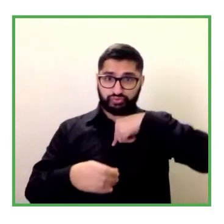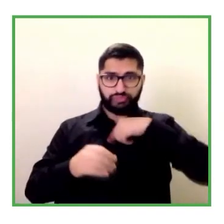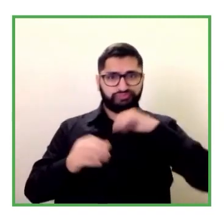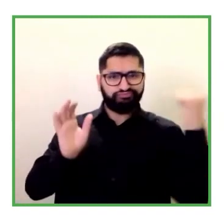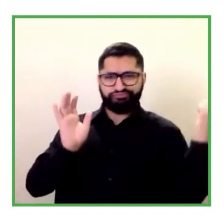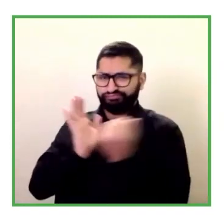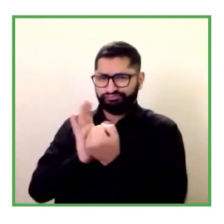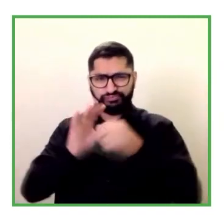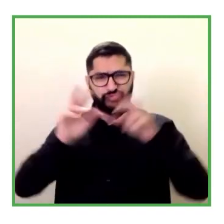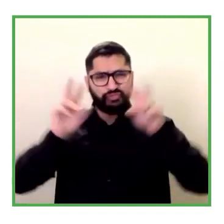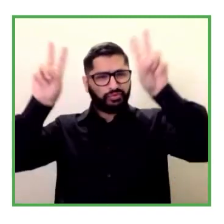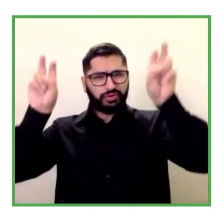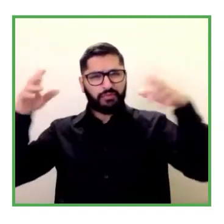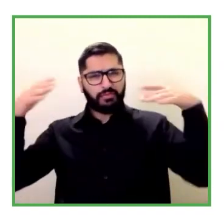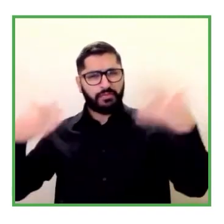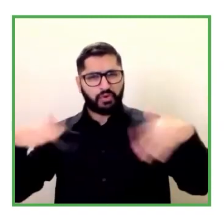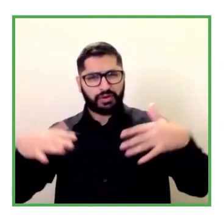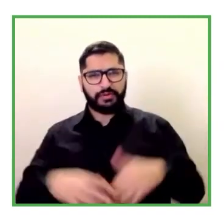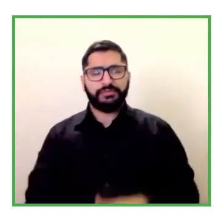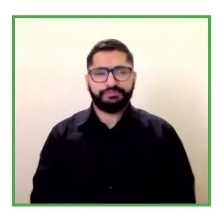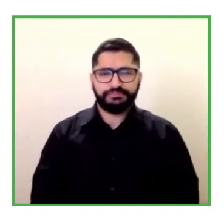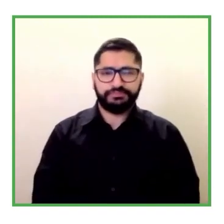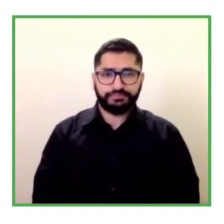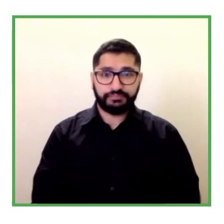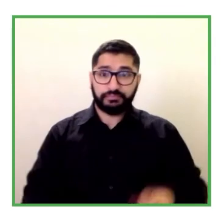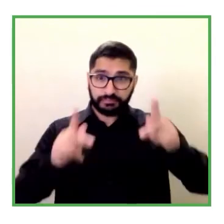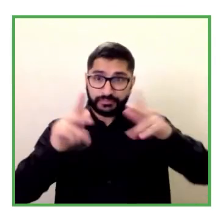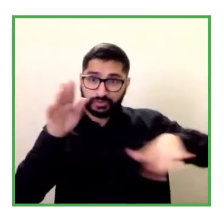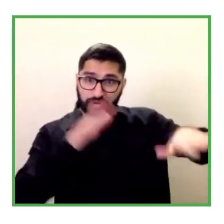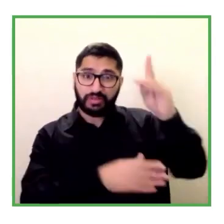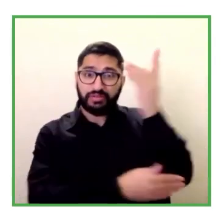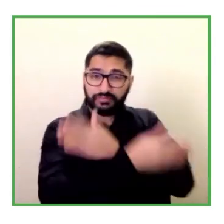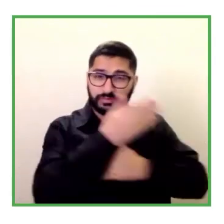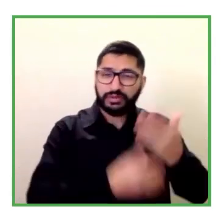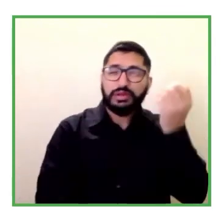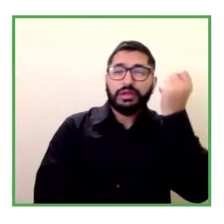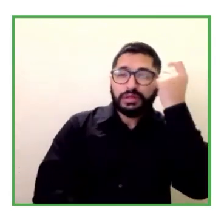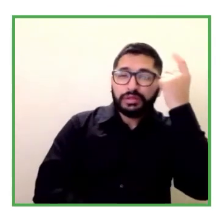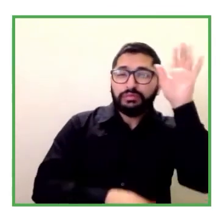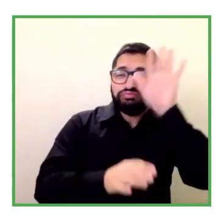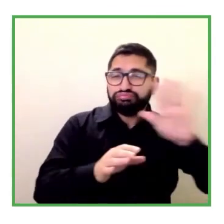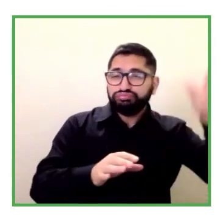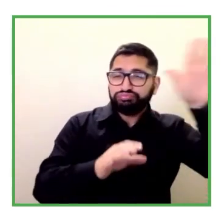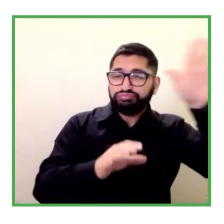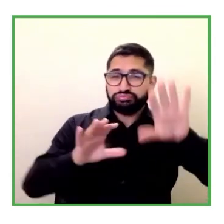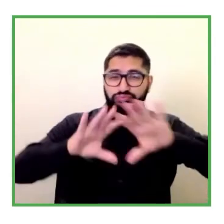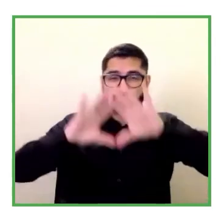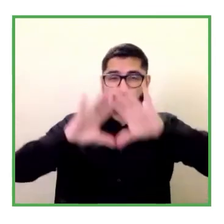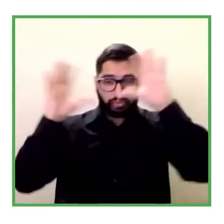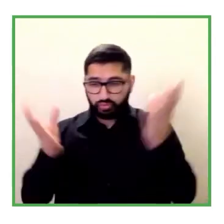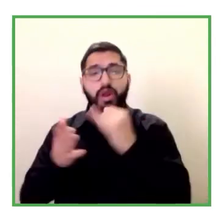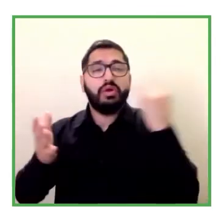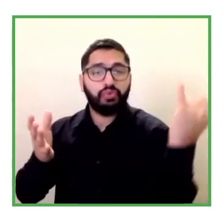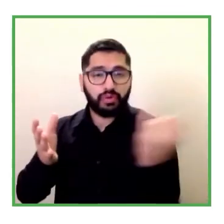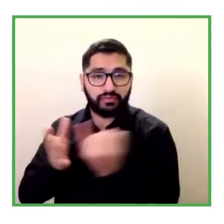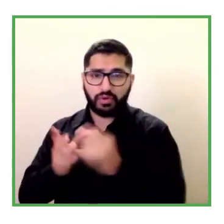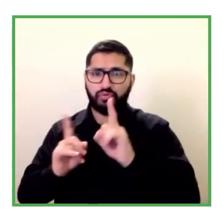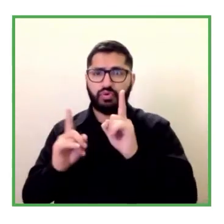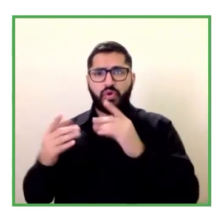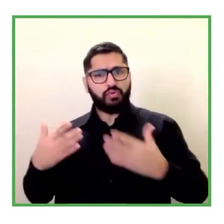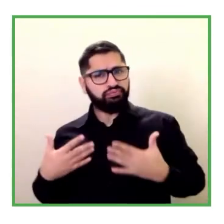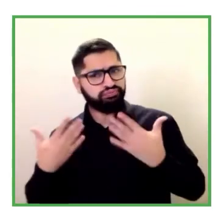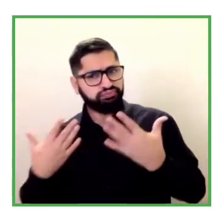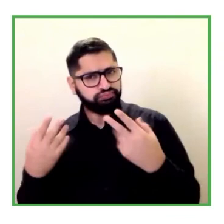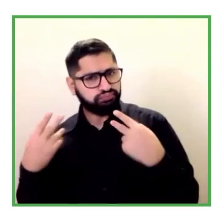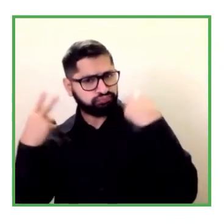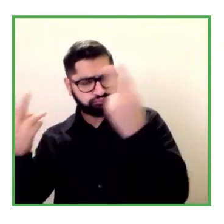imaginarse un mundo inclusivo cuando nos enfrentan las mismas barreras que las personas con discapacidad nosotros como red de empresas nos vinculamos